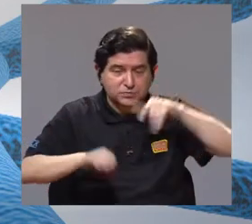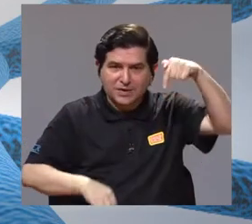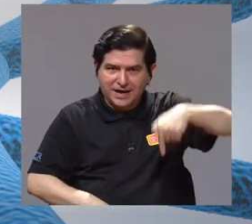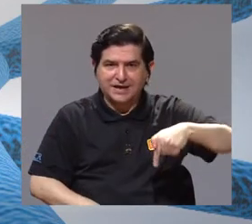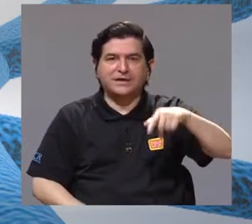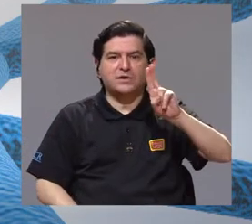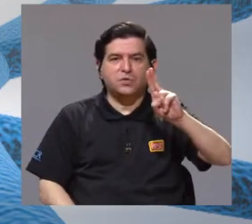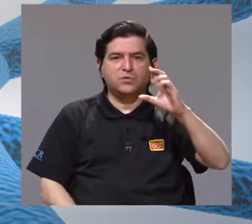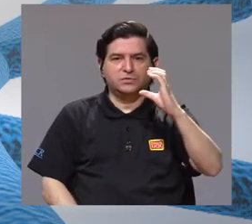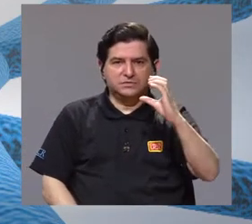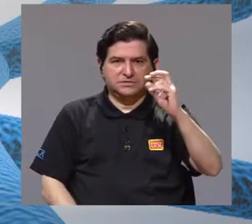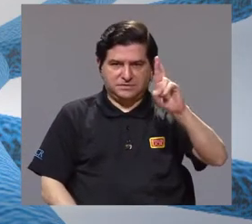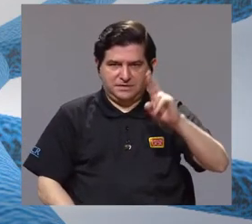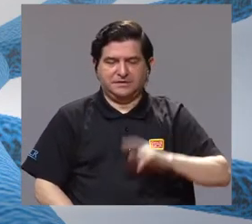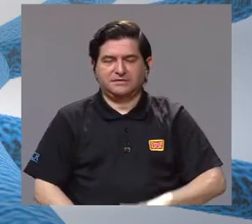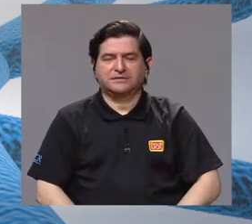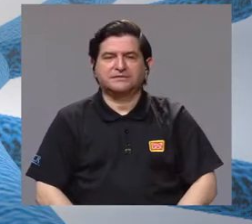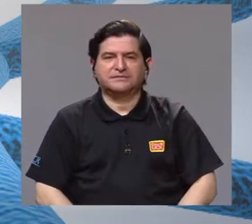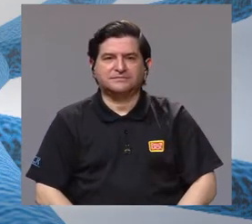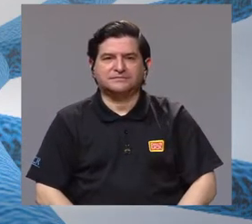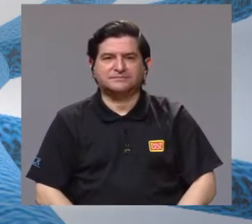Biología aquí en la Universidad de Costa Rica,